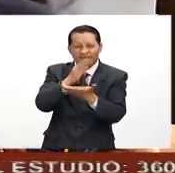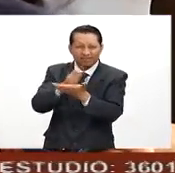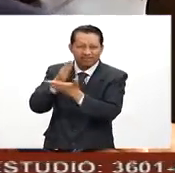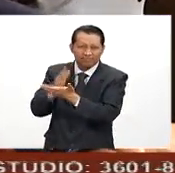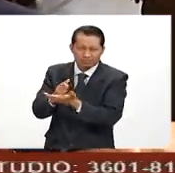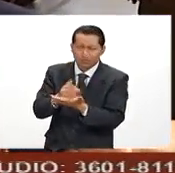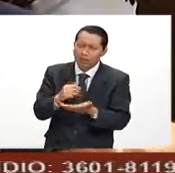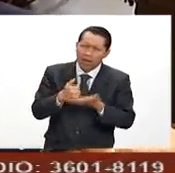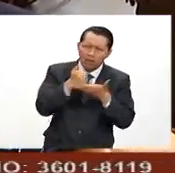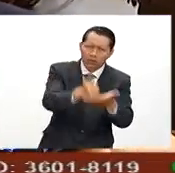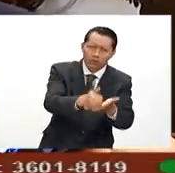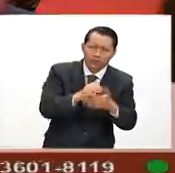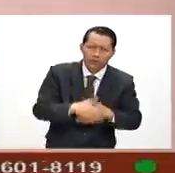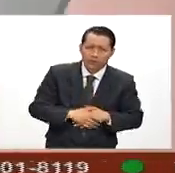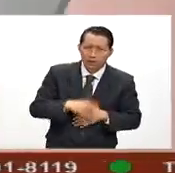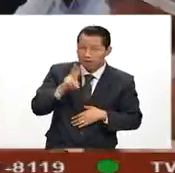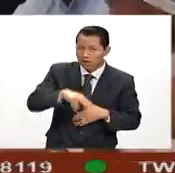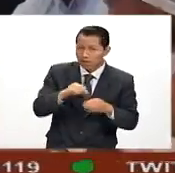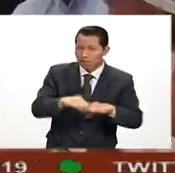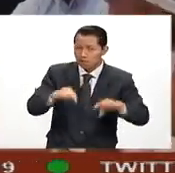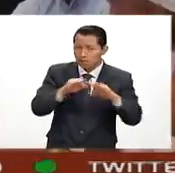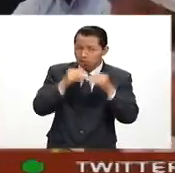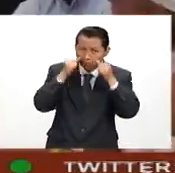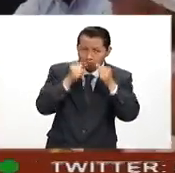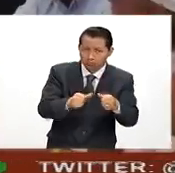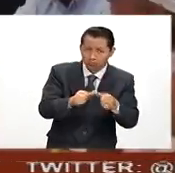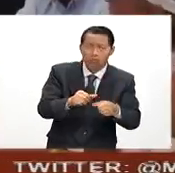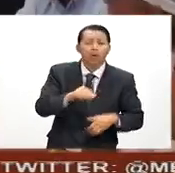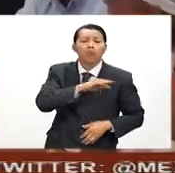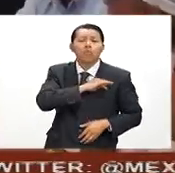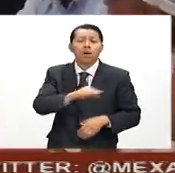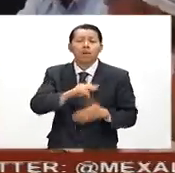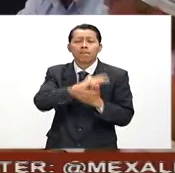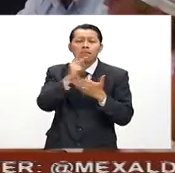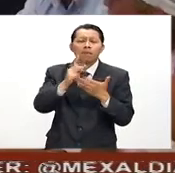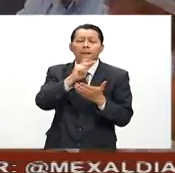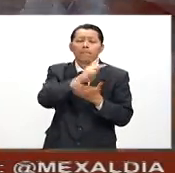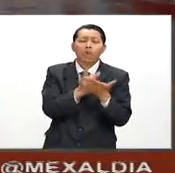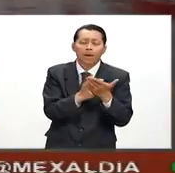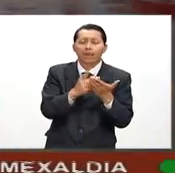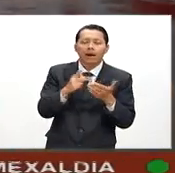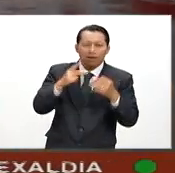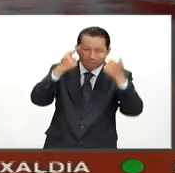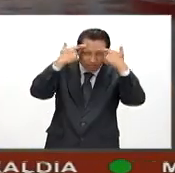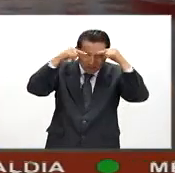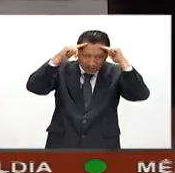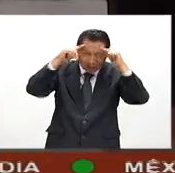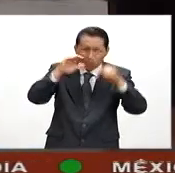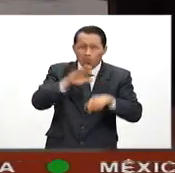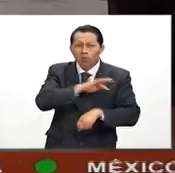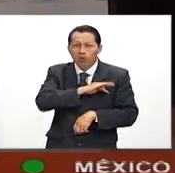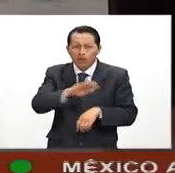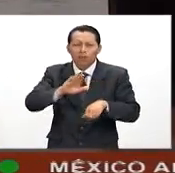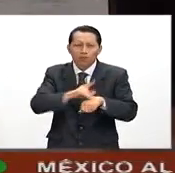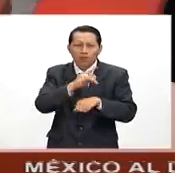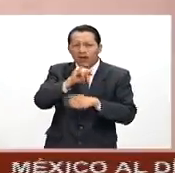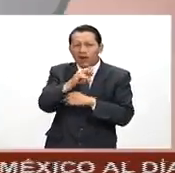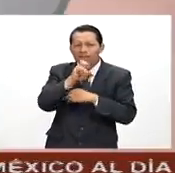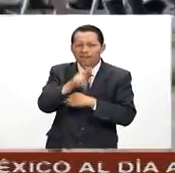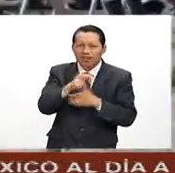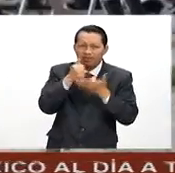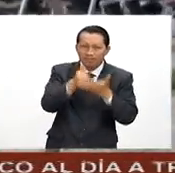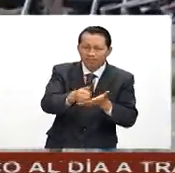relevante e importante. Se pone en marcha el plan marina para apoyar a la población afectada por la tormenta Javier.